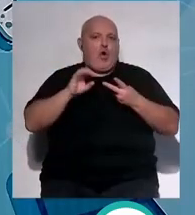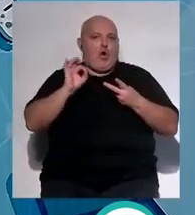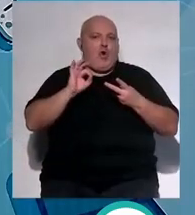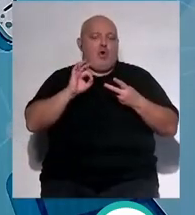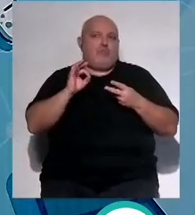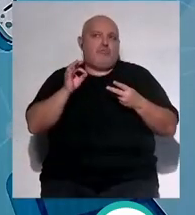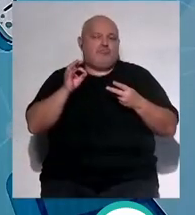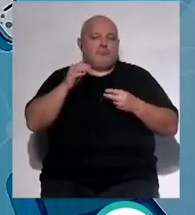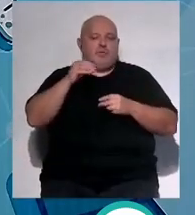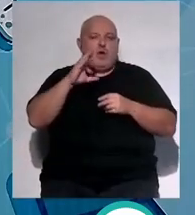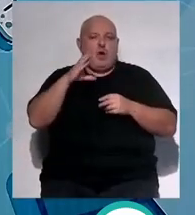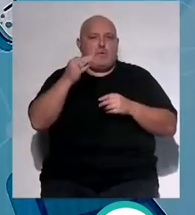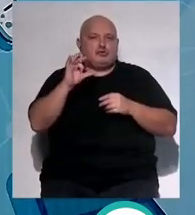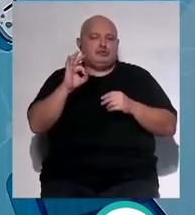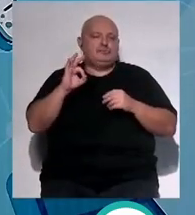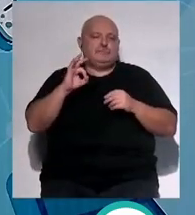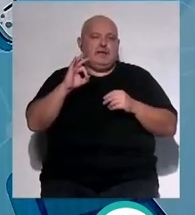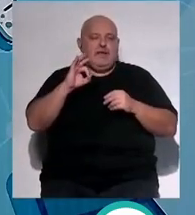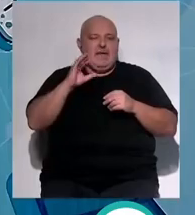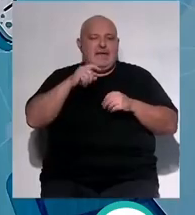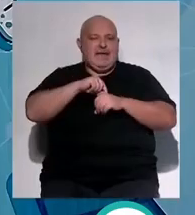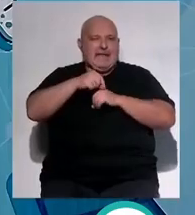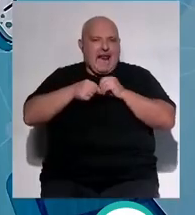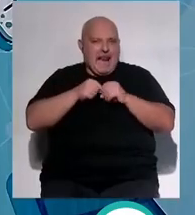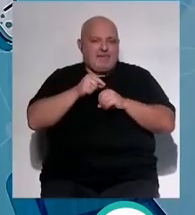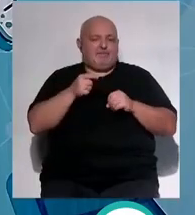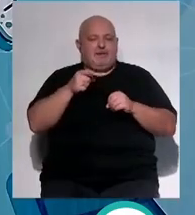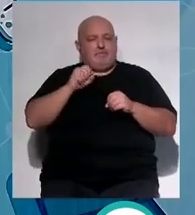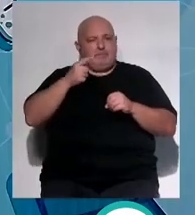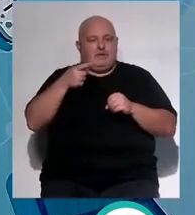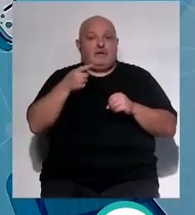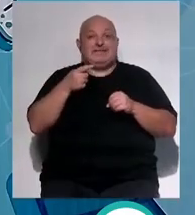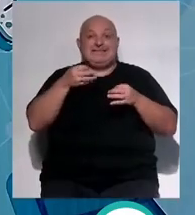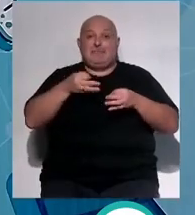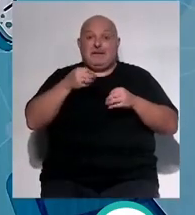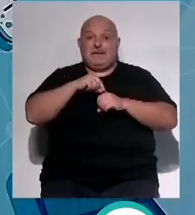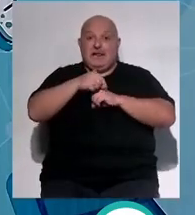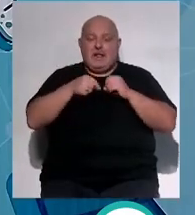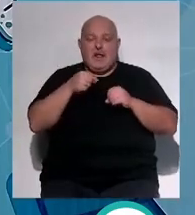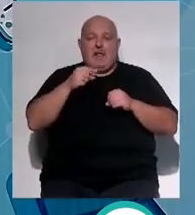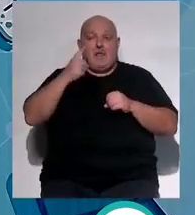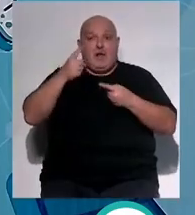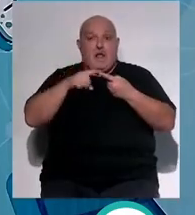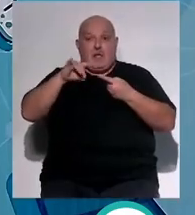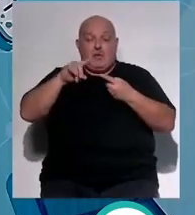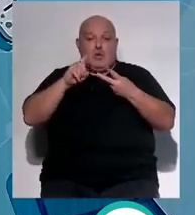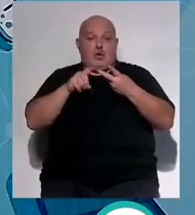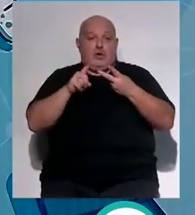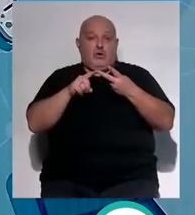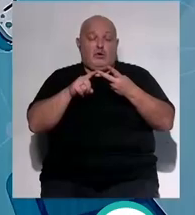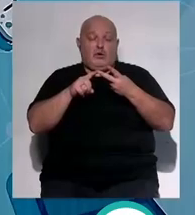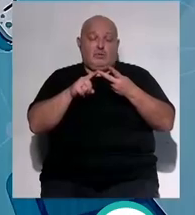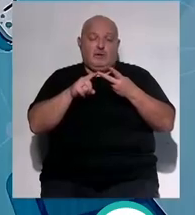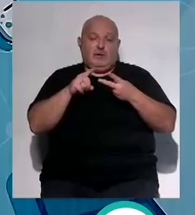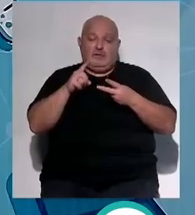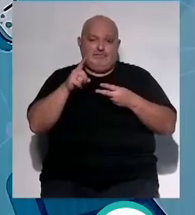si son copos integrales pues que sea harina integral de trigo en el primer ingrediente si el primer ingrediente es azúcar o el segundo ingrediente ya sabes